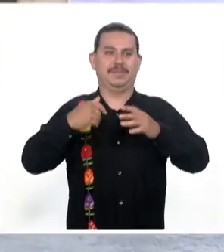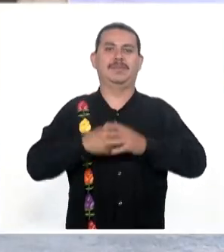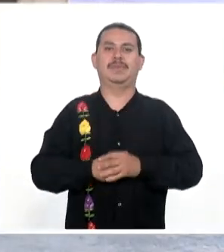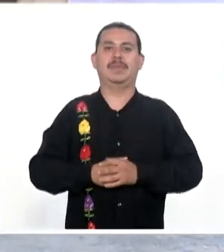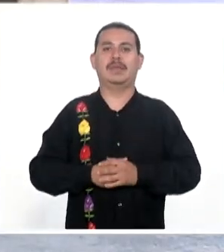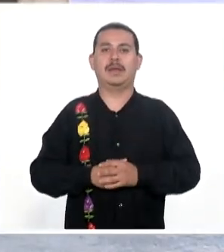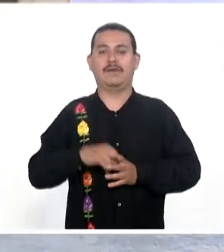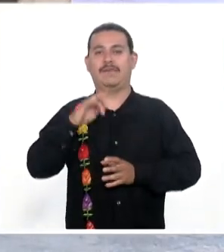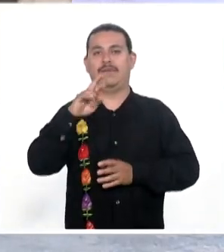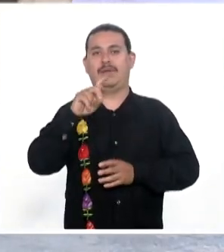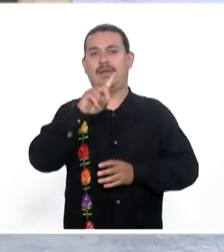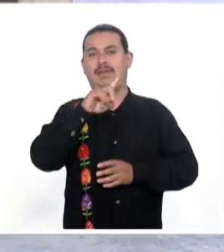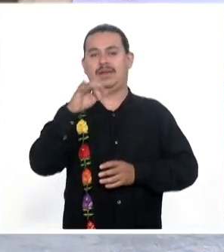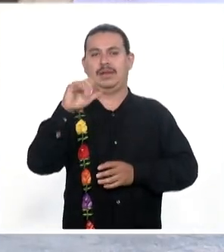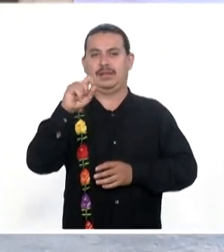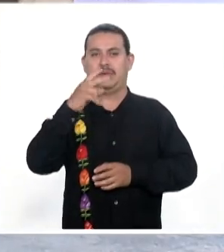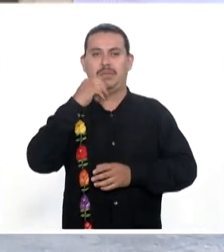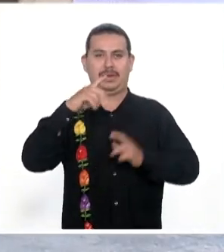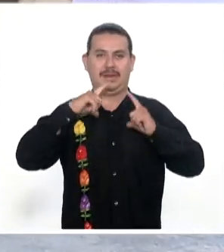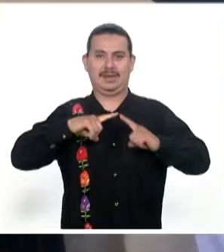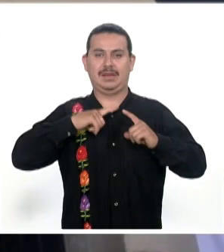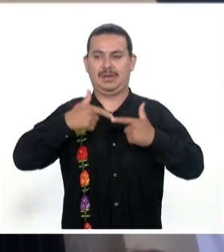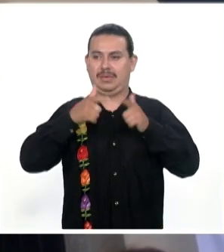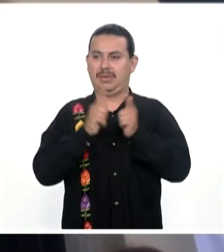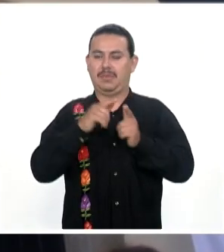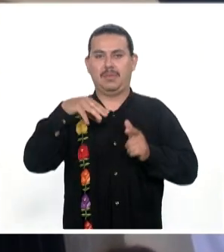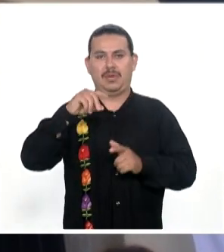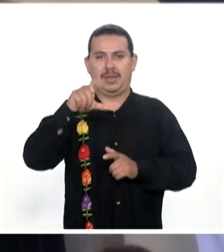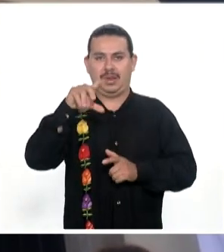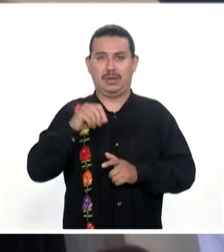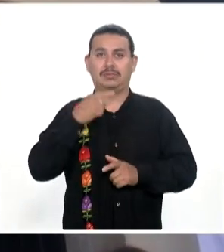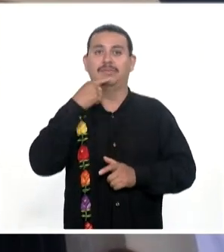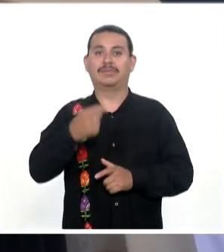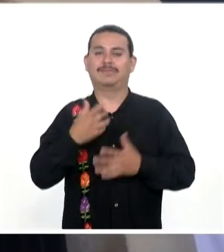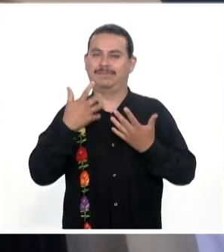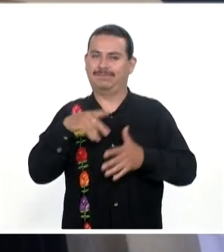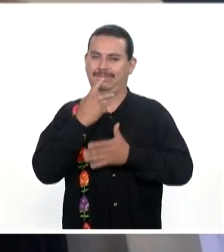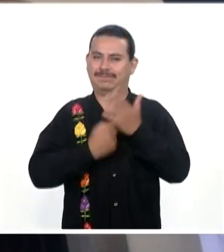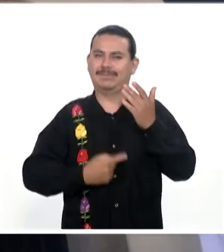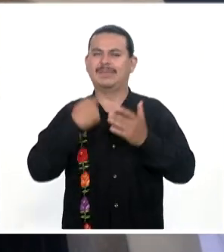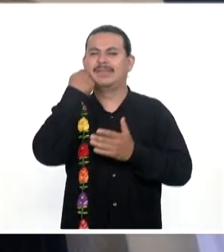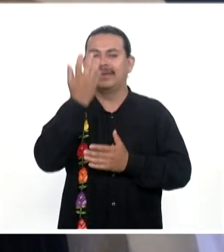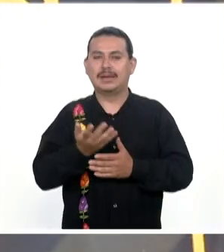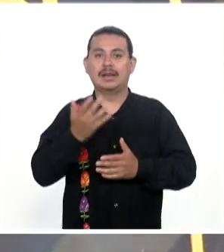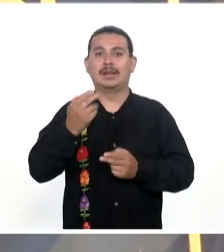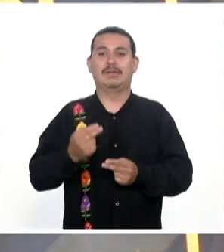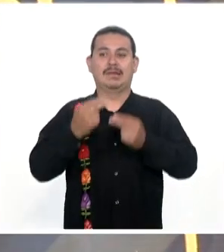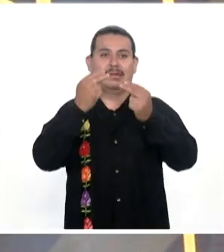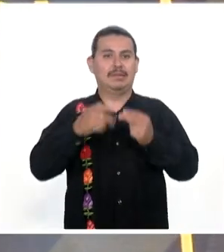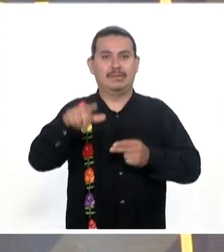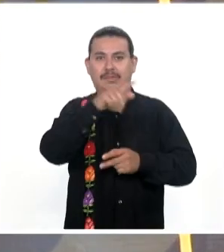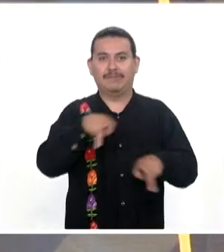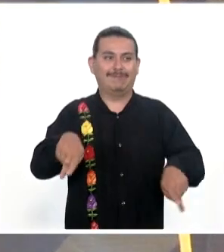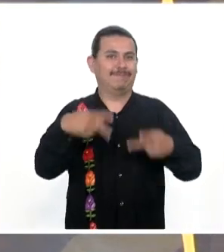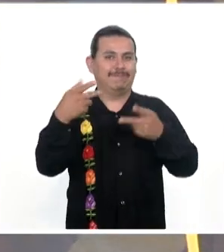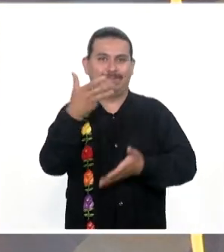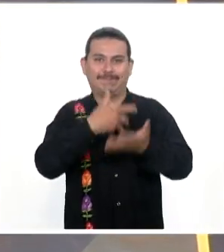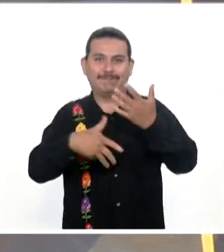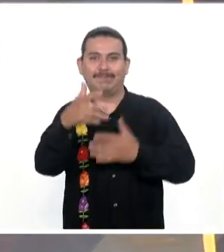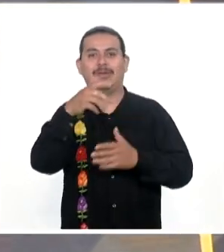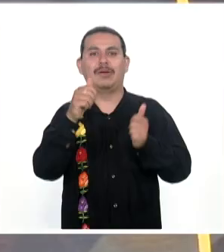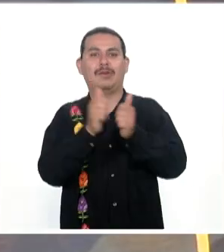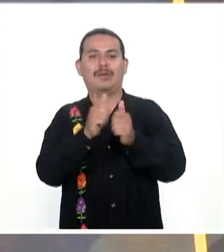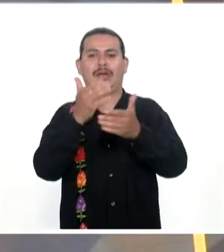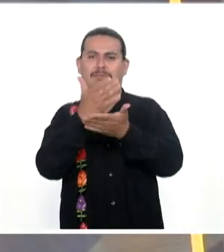vez Freddy Castillo Cruz Gerente general De Grupo Modelo Explicó Que el programa Consiste en Transformar Los canales Comerciales